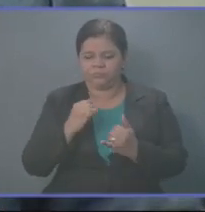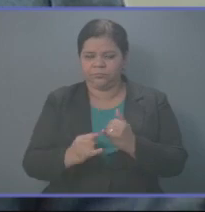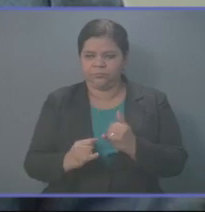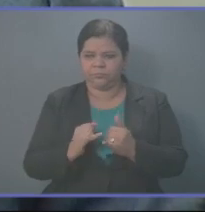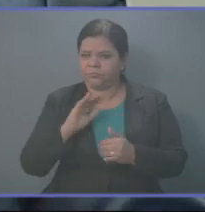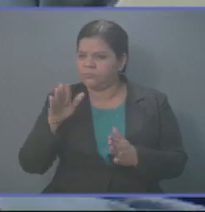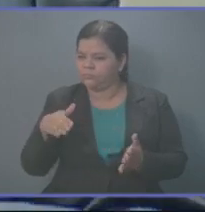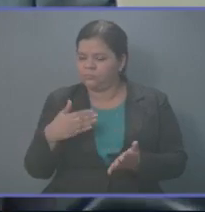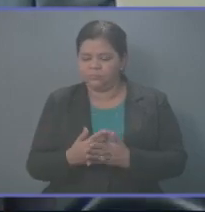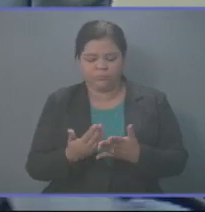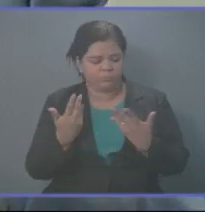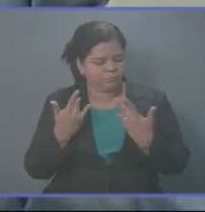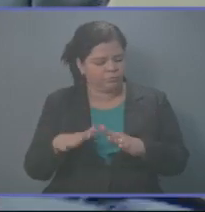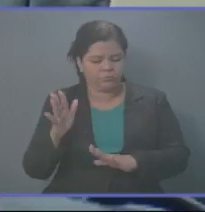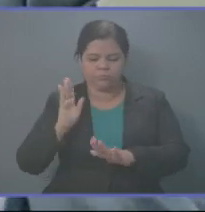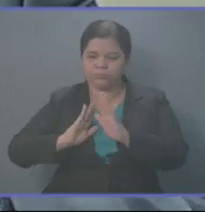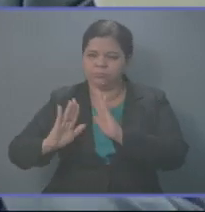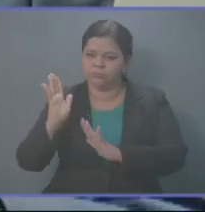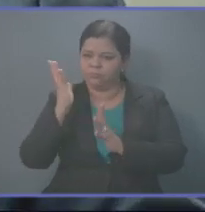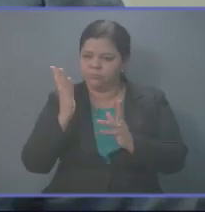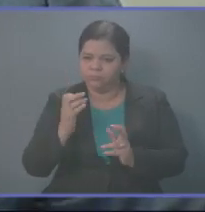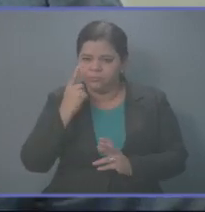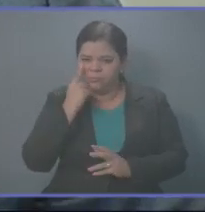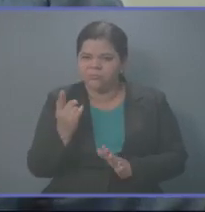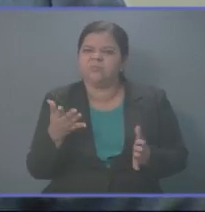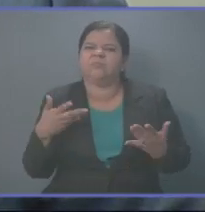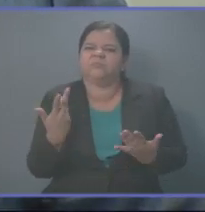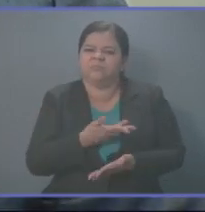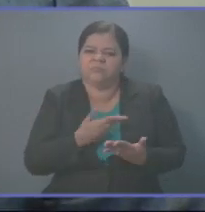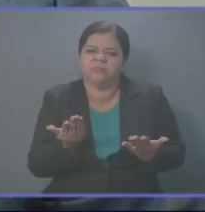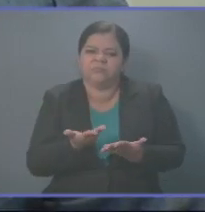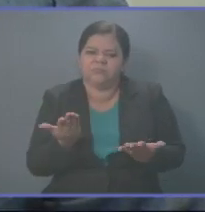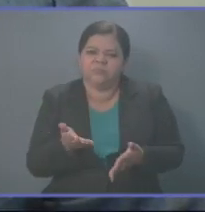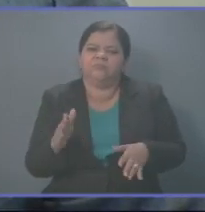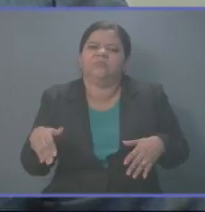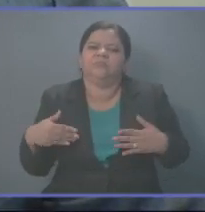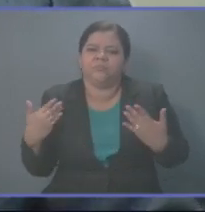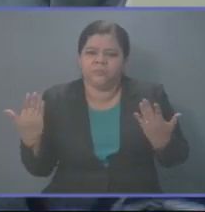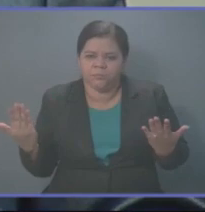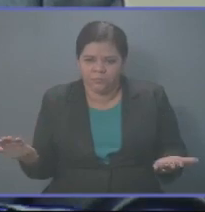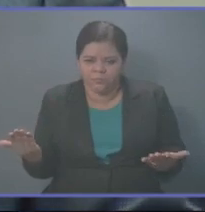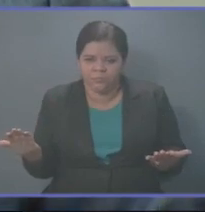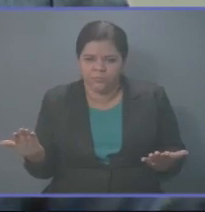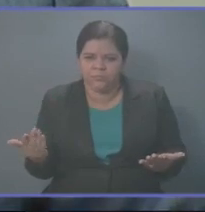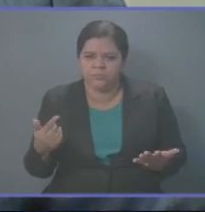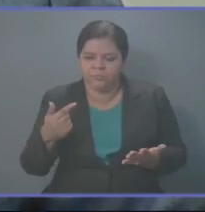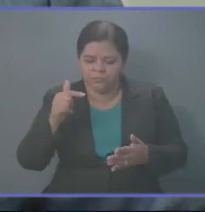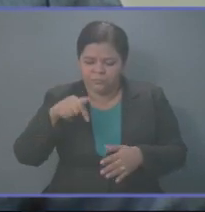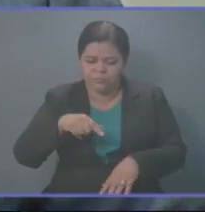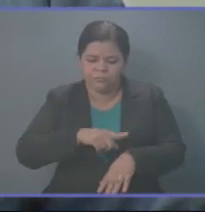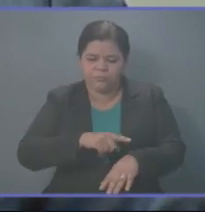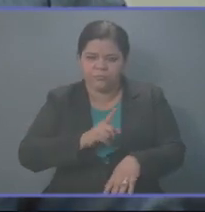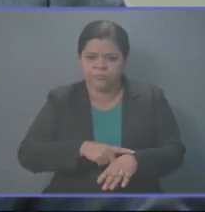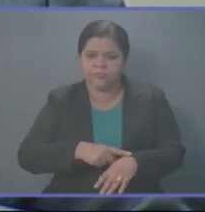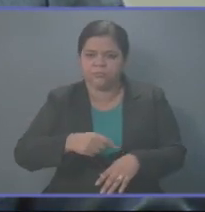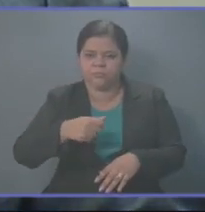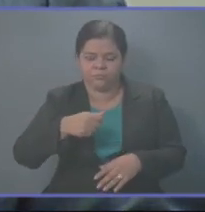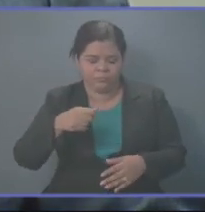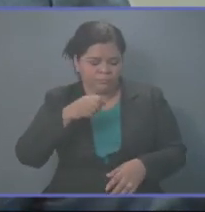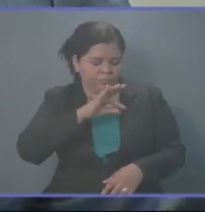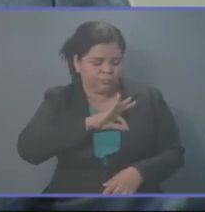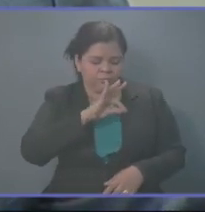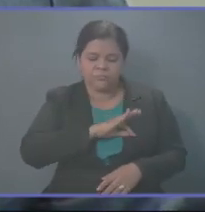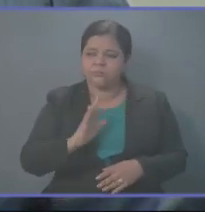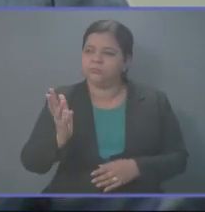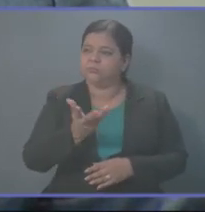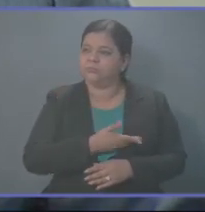es historia, hoy lo que queremos es ver qué es lo que podemos hacer en este momento en beneficio de nuestro